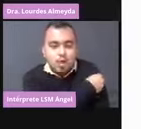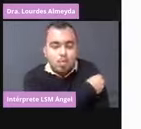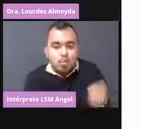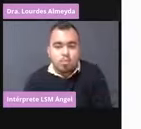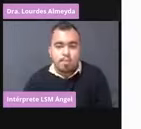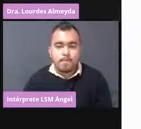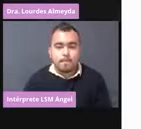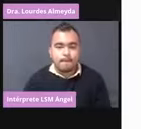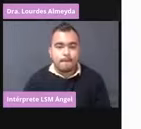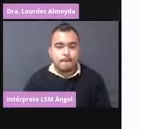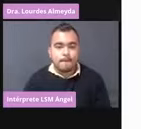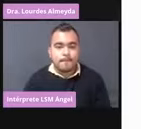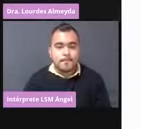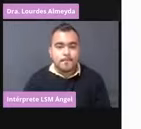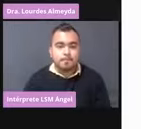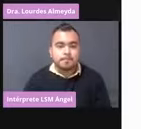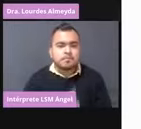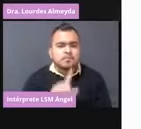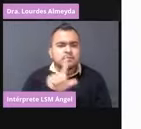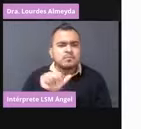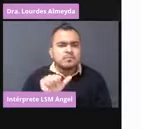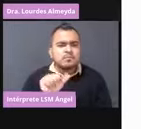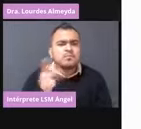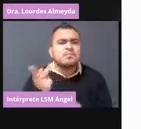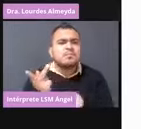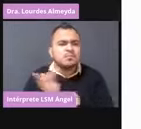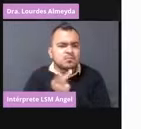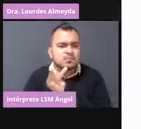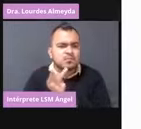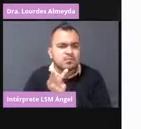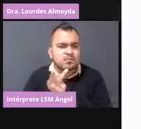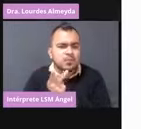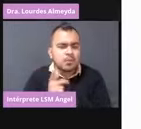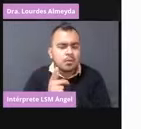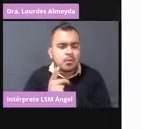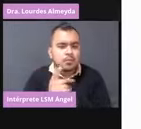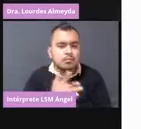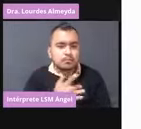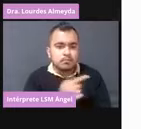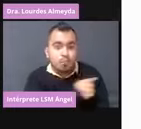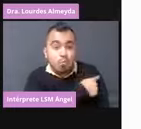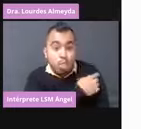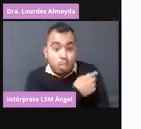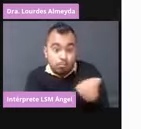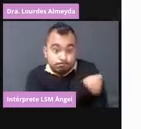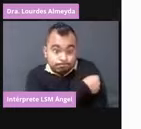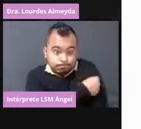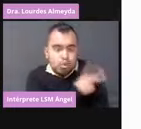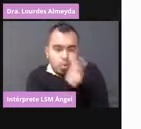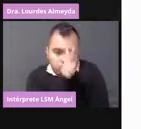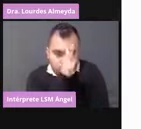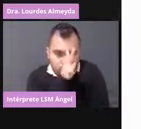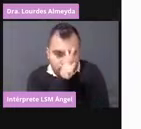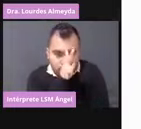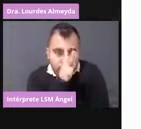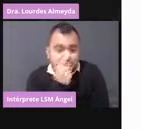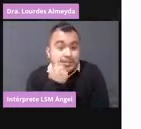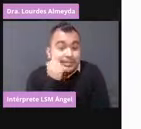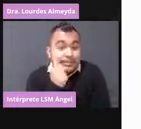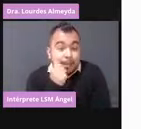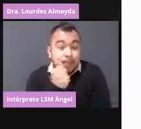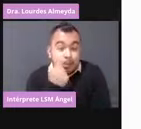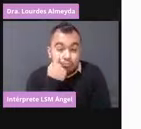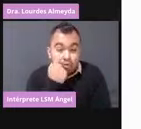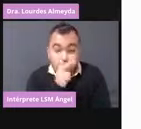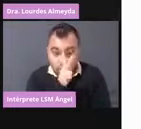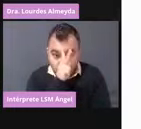Y las reacciones que se esperan son dolor en el sitio de la inyección, casi siempre va a dar dolor, es lo que estamos